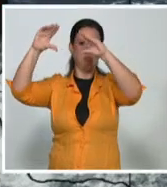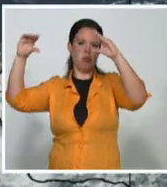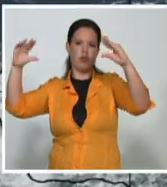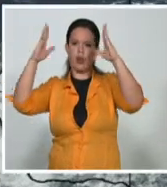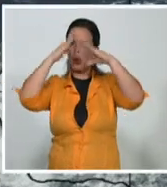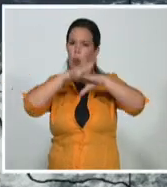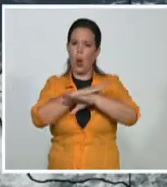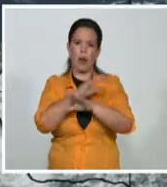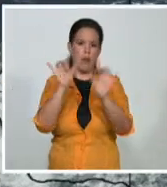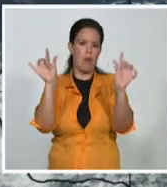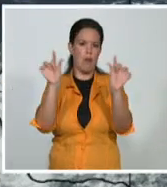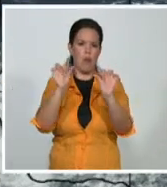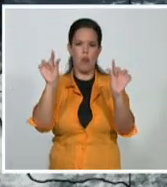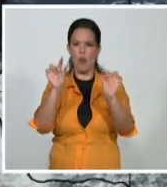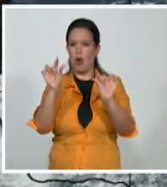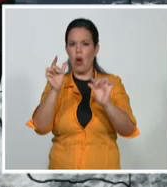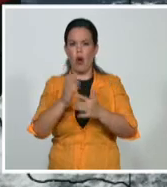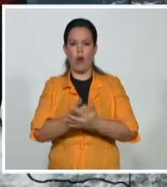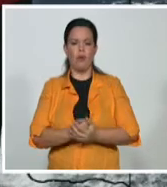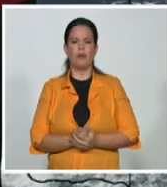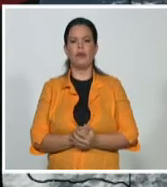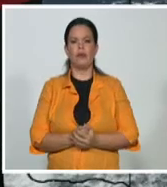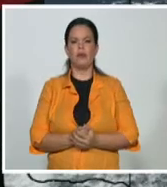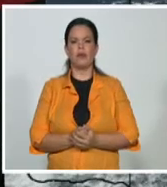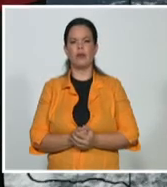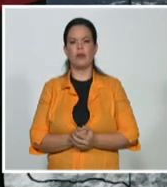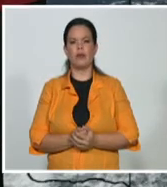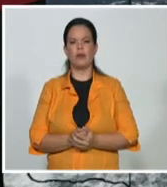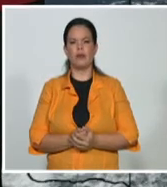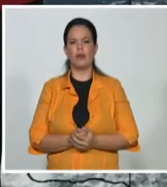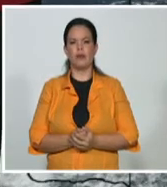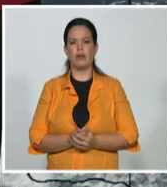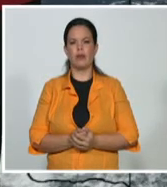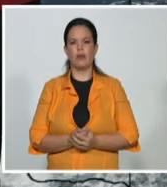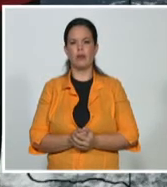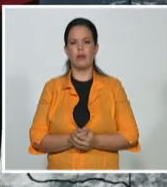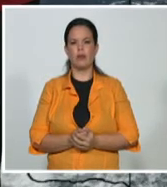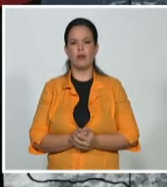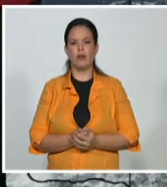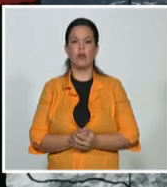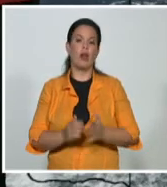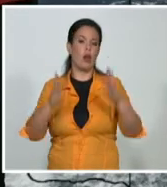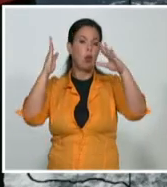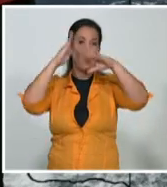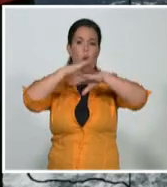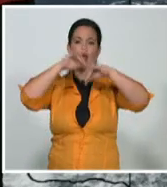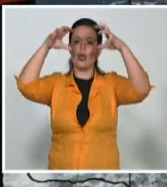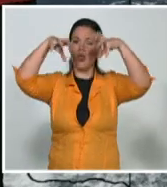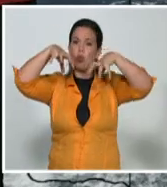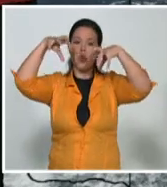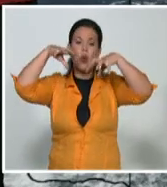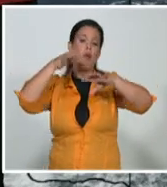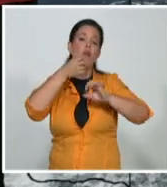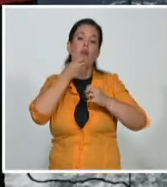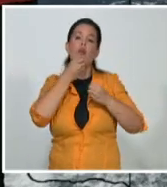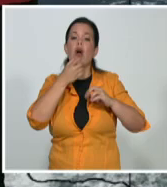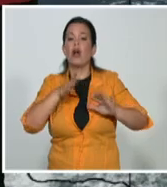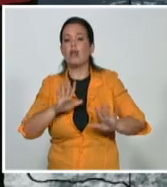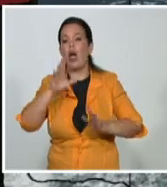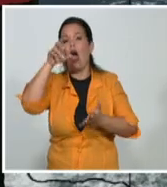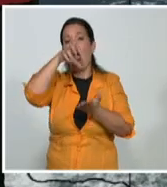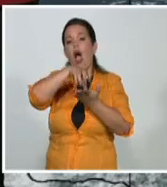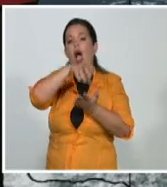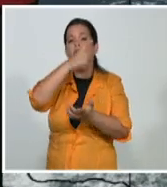nubes de poco desarrollo, nubes cúmulos que prácticamente no producen lluvias, solo aisladas lluvias y con